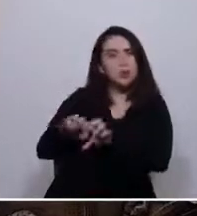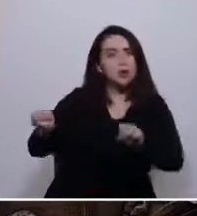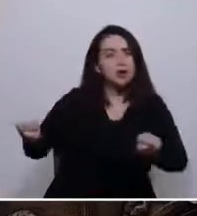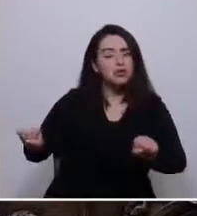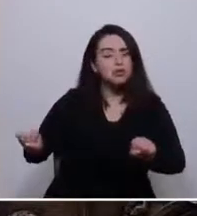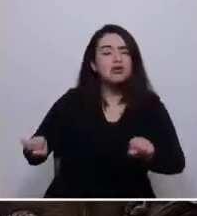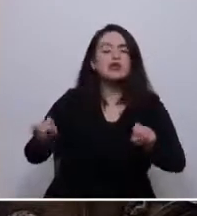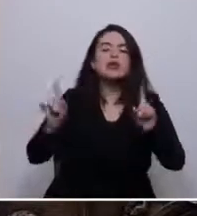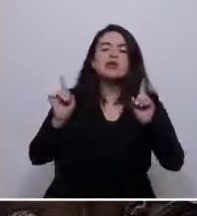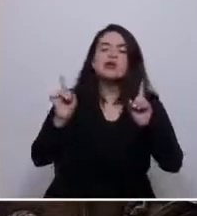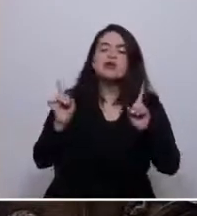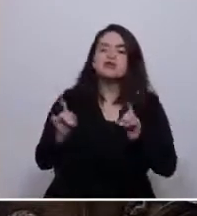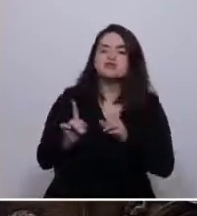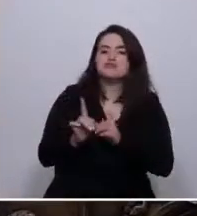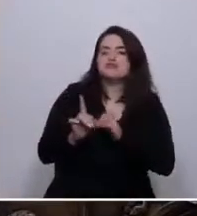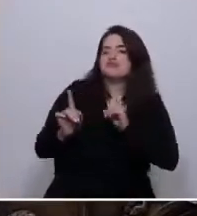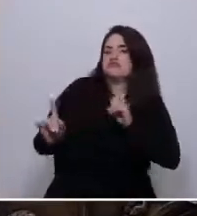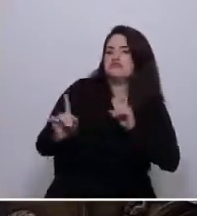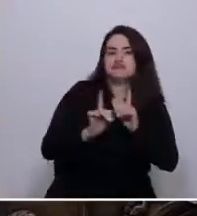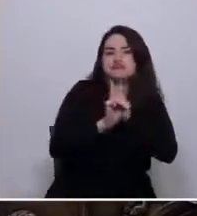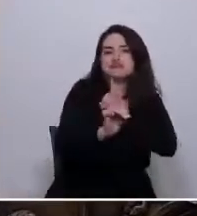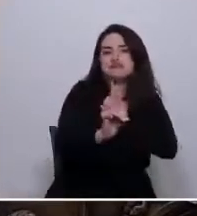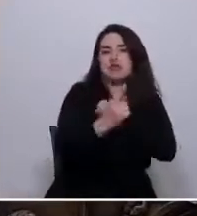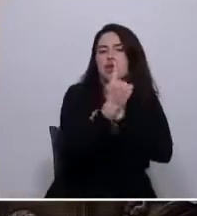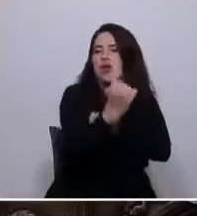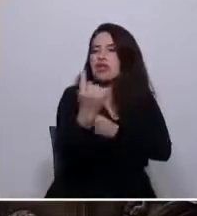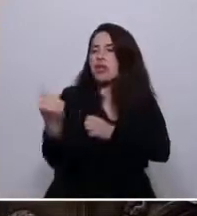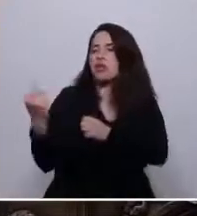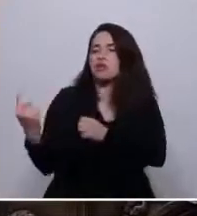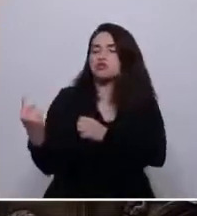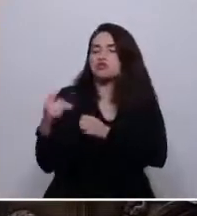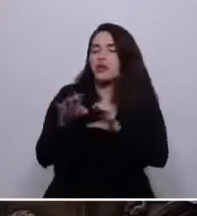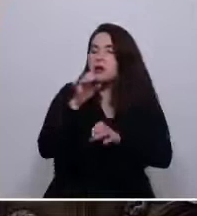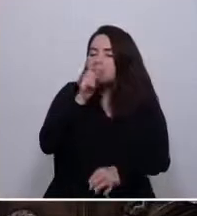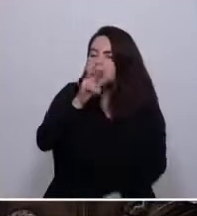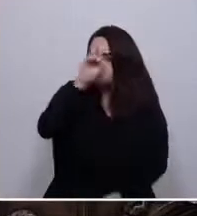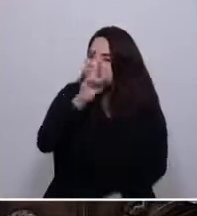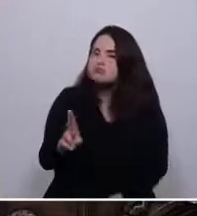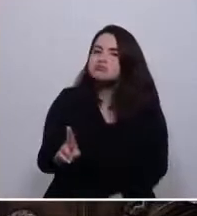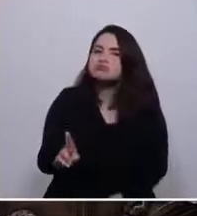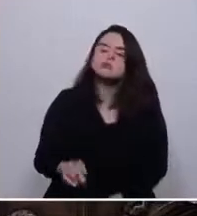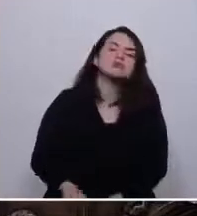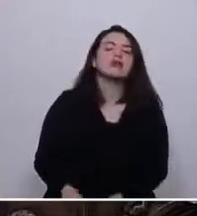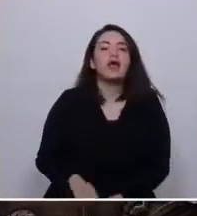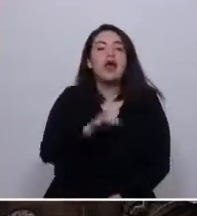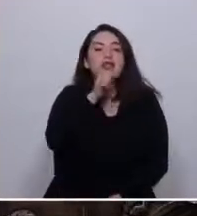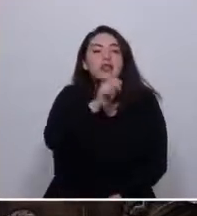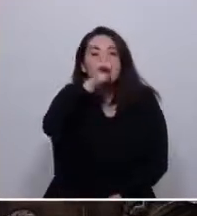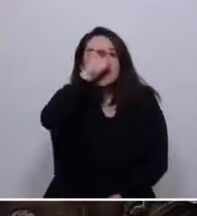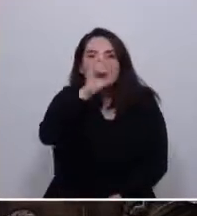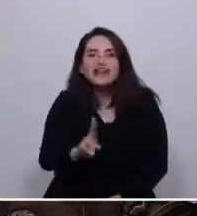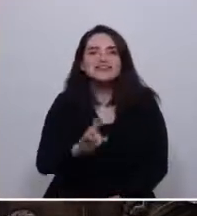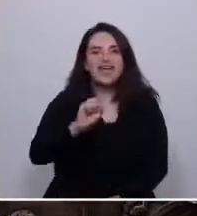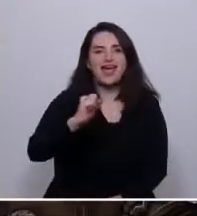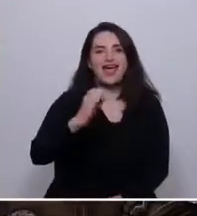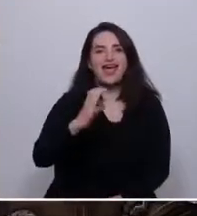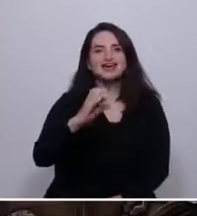manteniendo los lejos unos de otros. En cambio, la tolerancia activa mucho más exigente